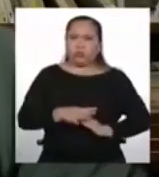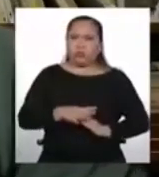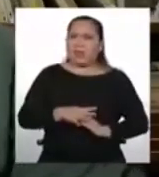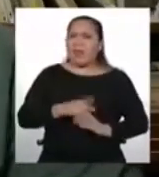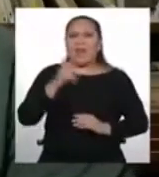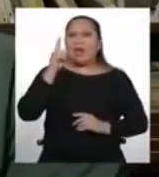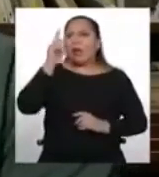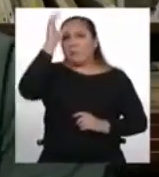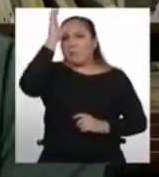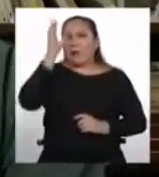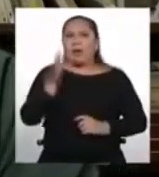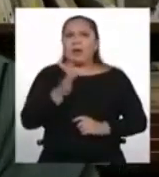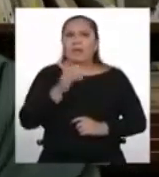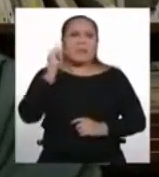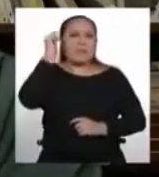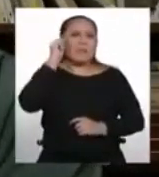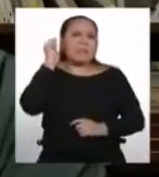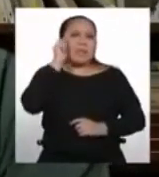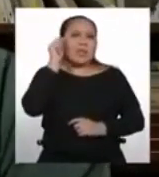tías,